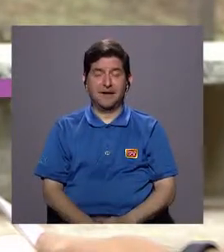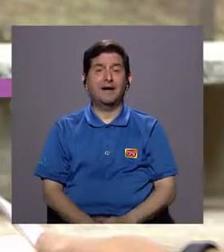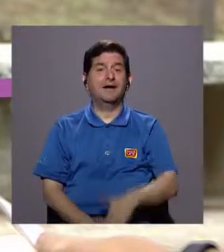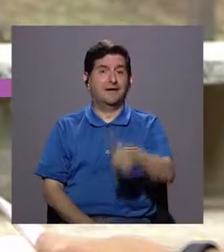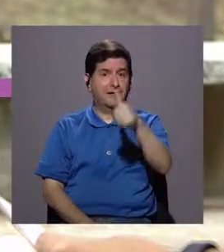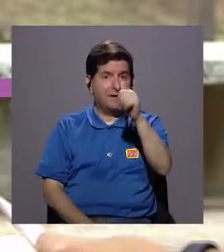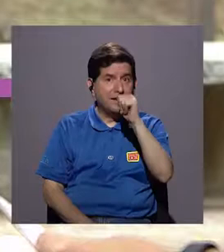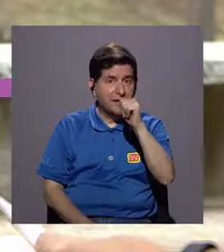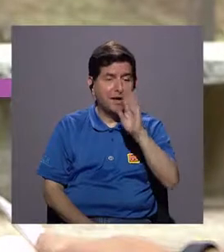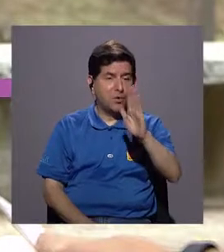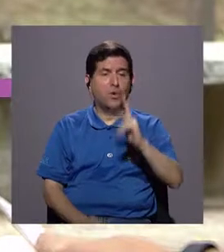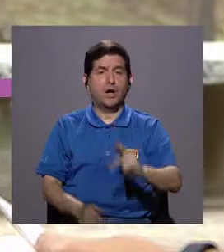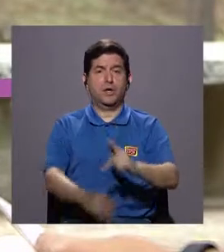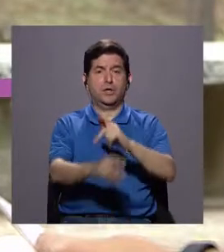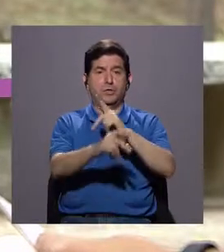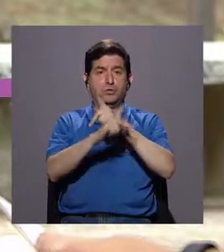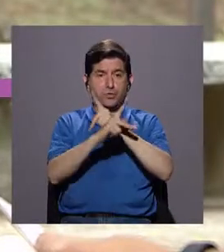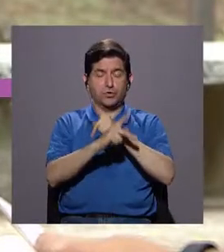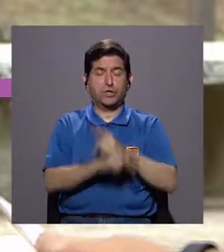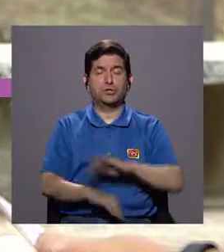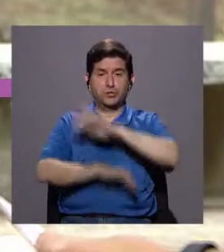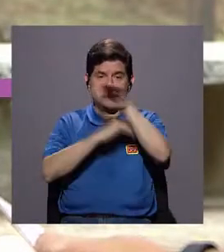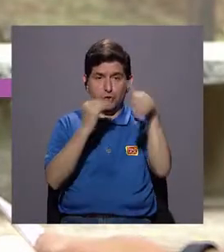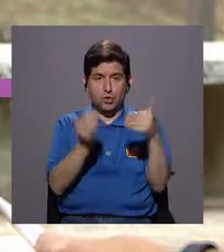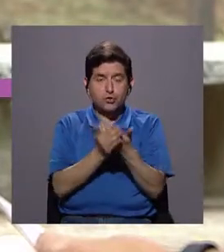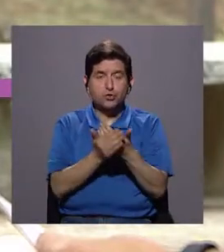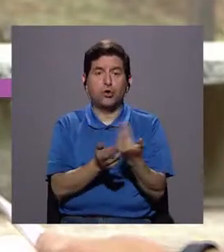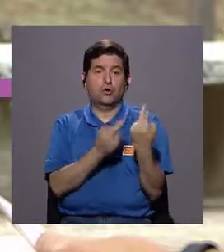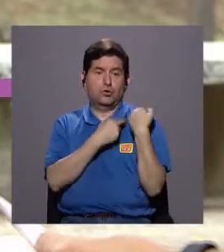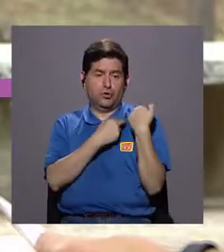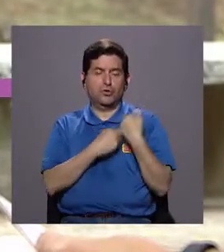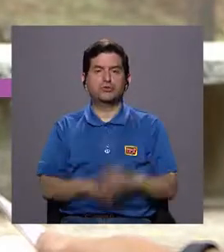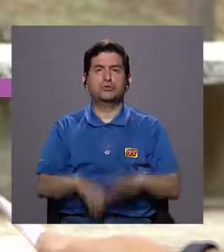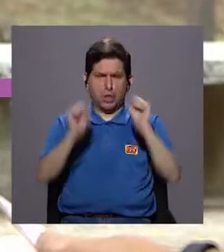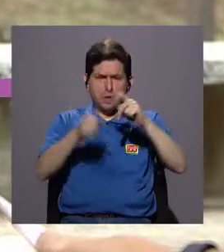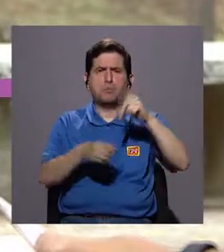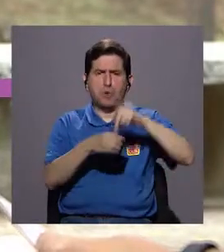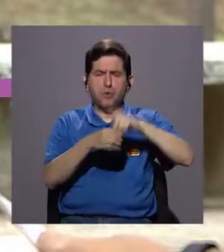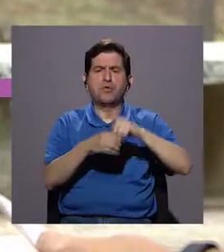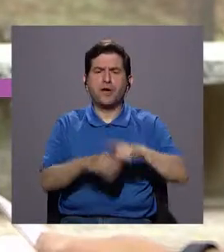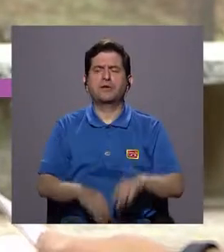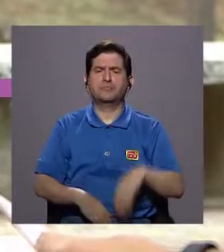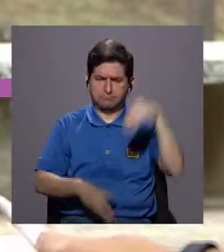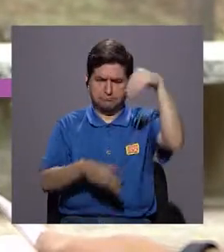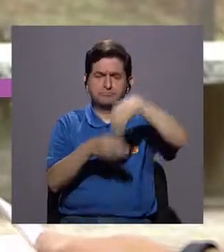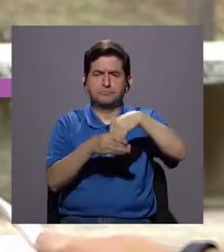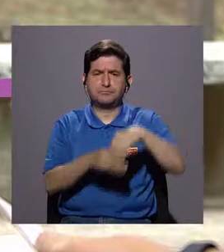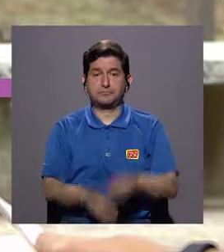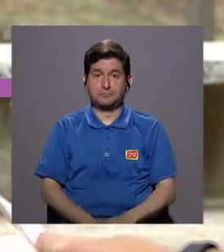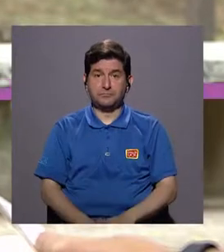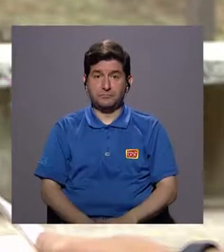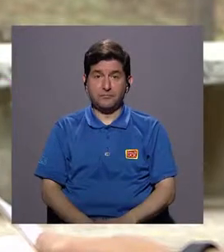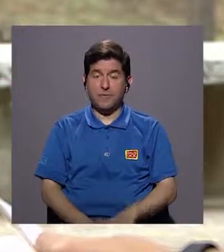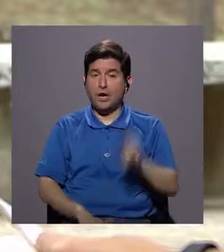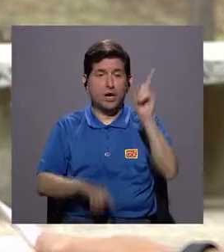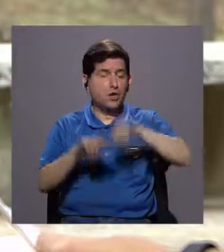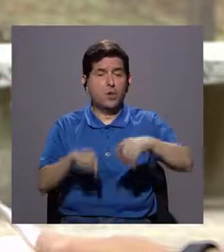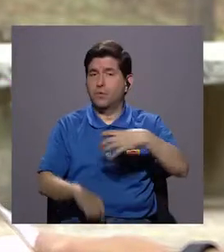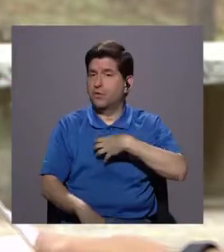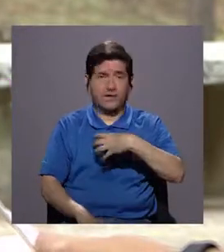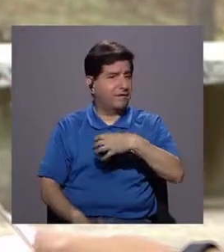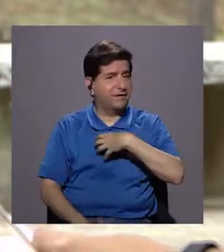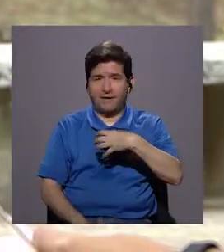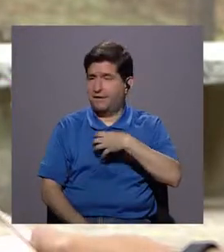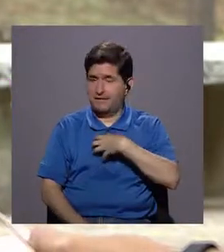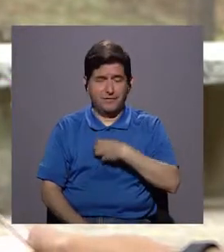recurso hídrico, que su protección es tarea de todas y que tenemos los espacios para involucrarnos. Si no lo hacemos, no es válido estar recriminando,